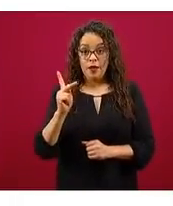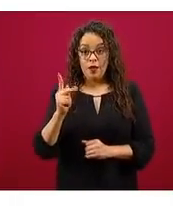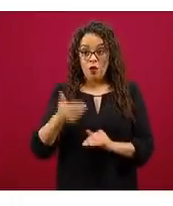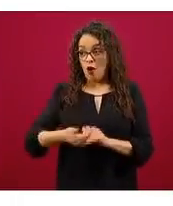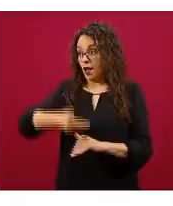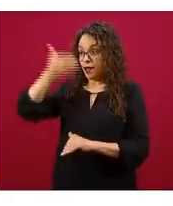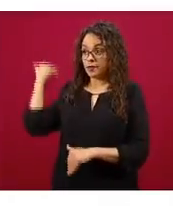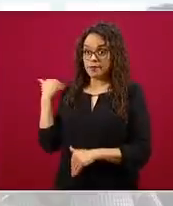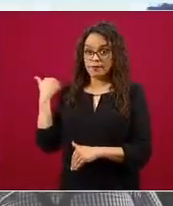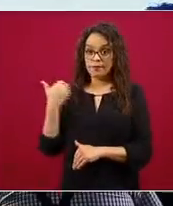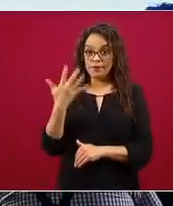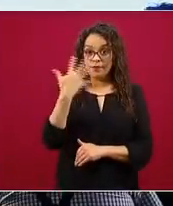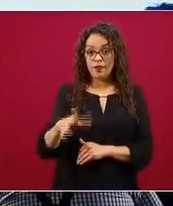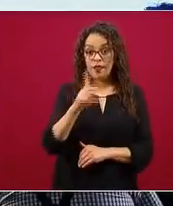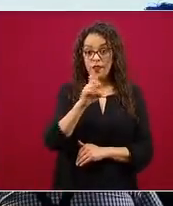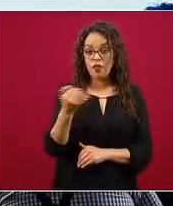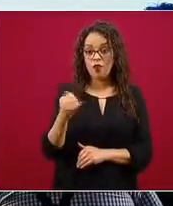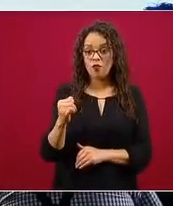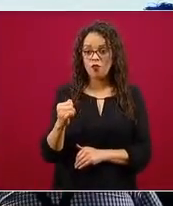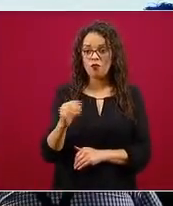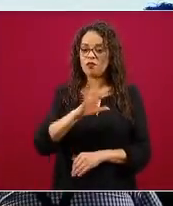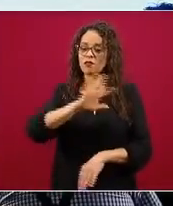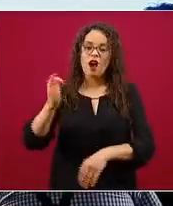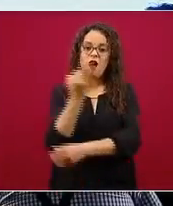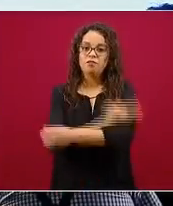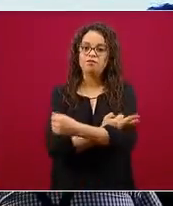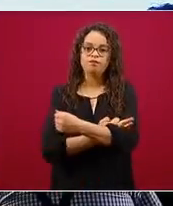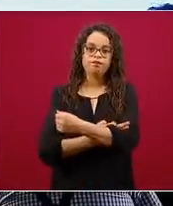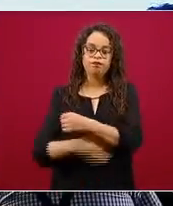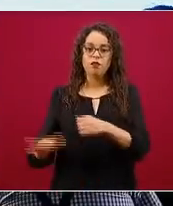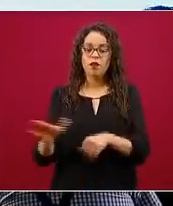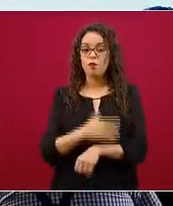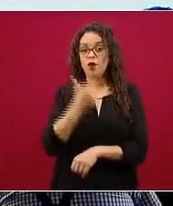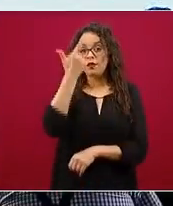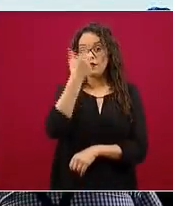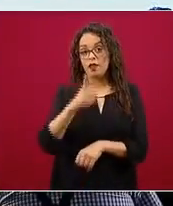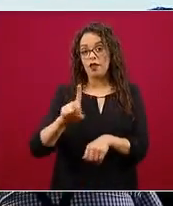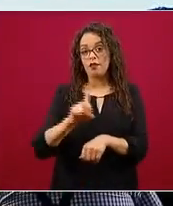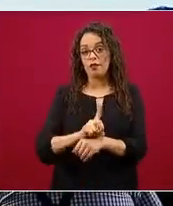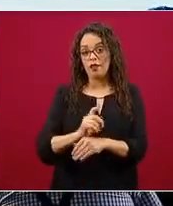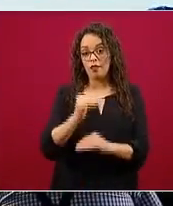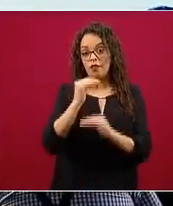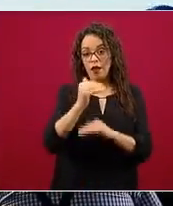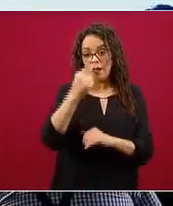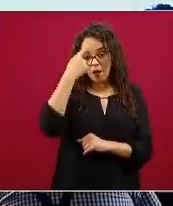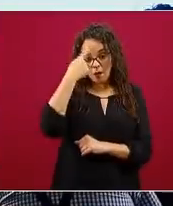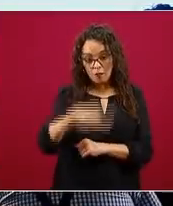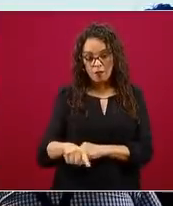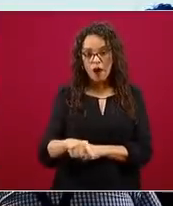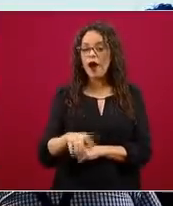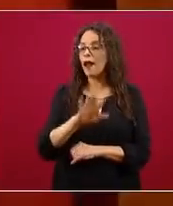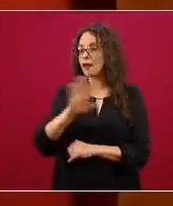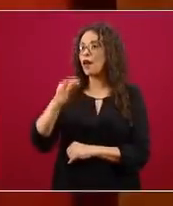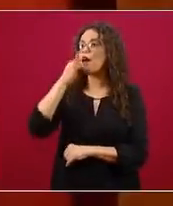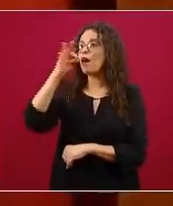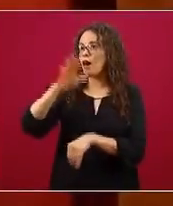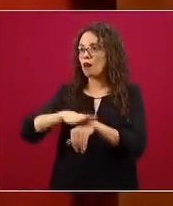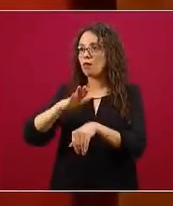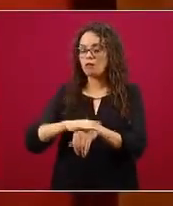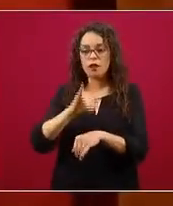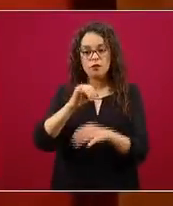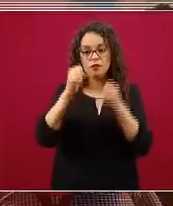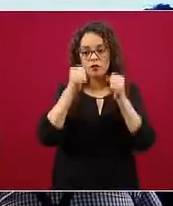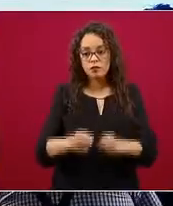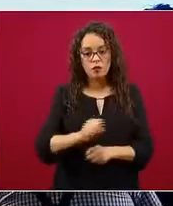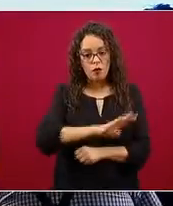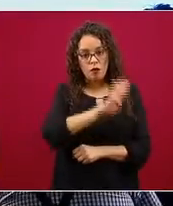consideramos como rezago, dado que hay un periodo de siete días para la confirmación de las defunciones y el registro de las